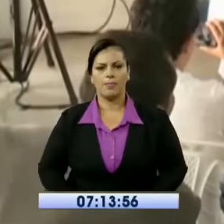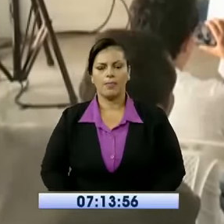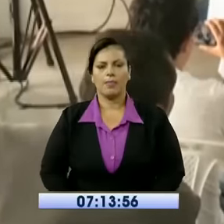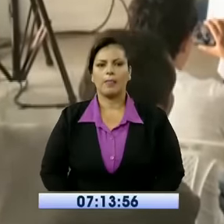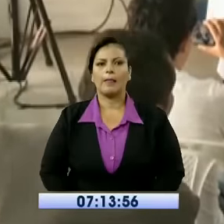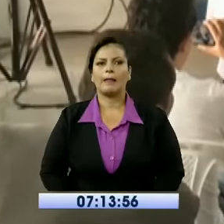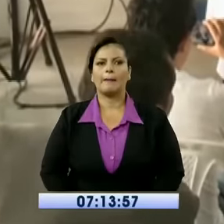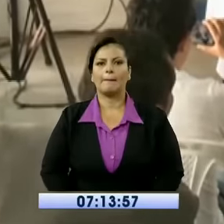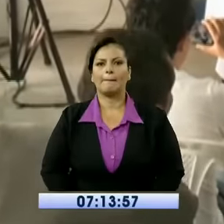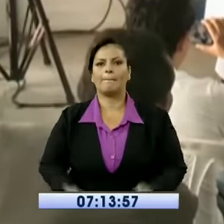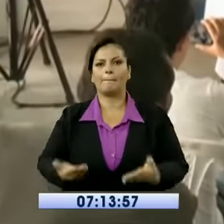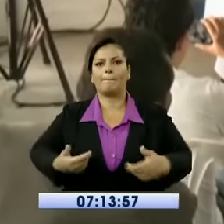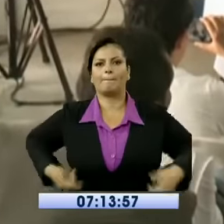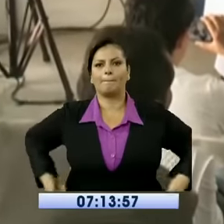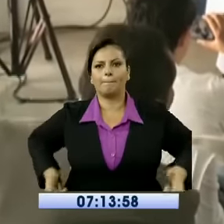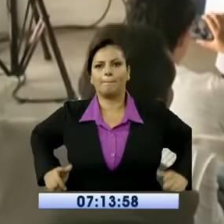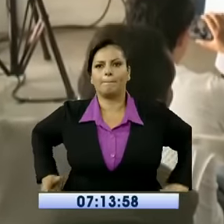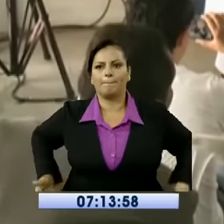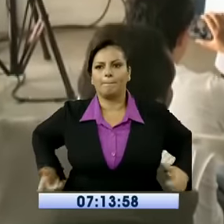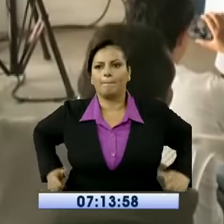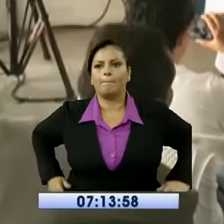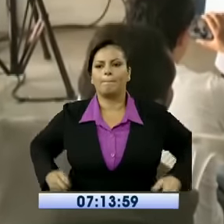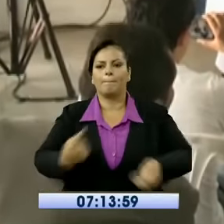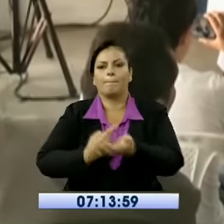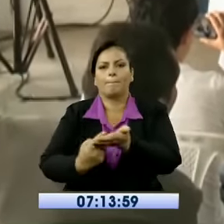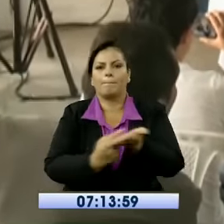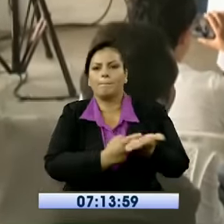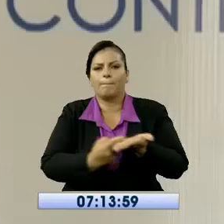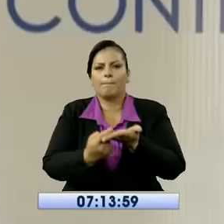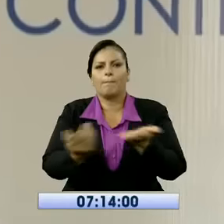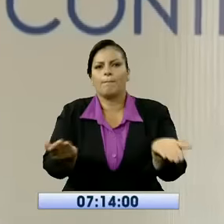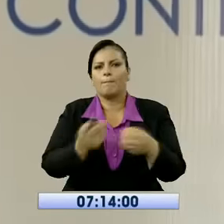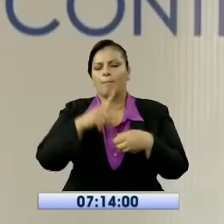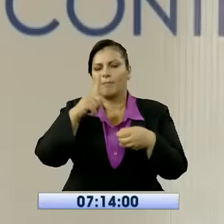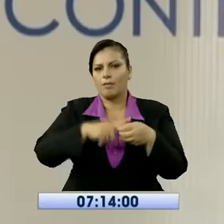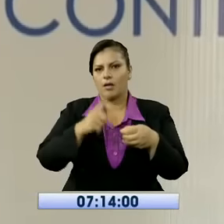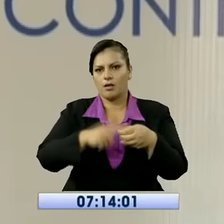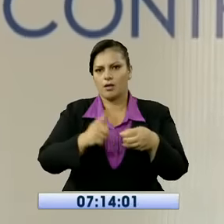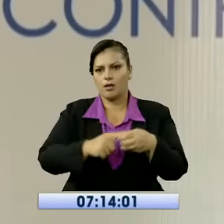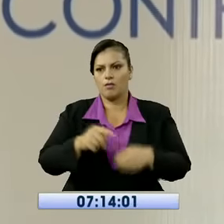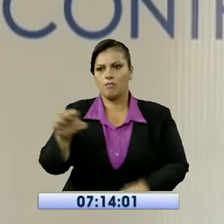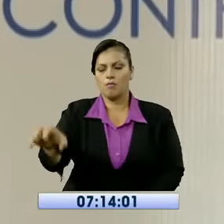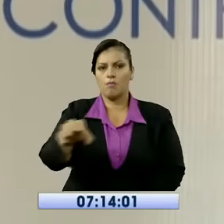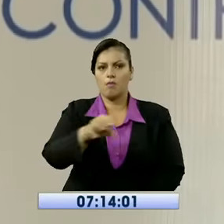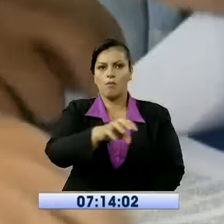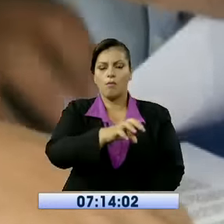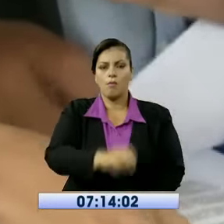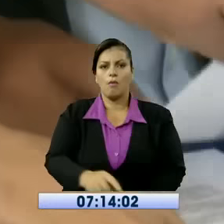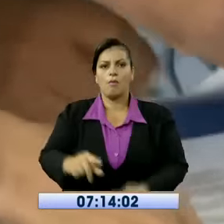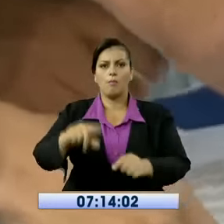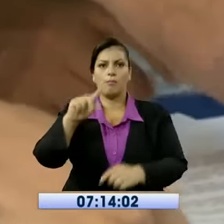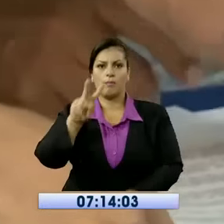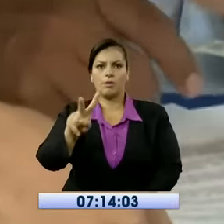presidencial oficialista mantuvo una reunión en Quito con voluntarios de las 24 provincias que apoyan su candidatura.